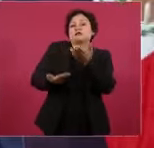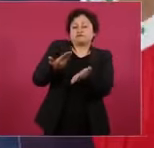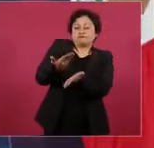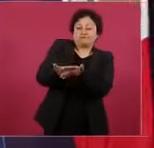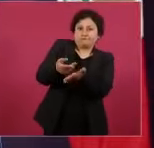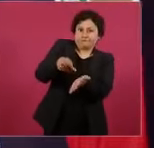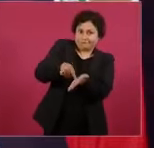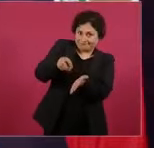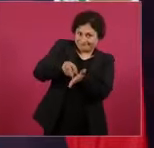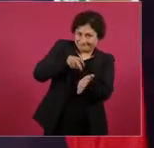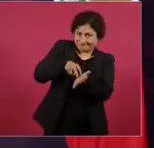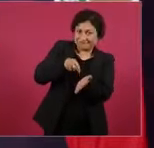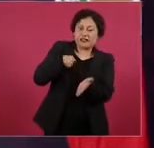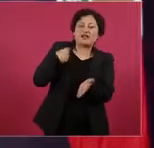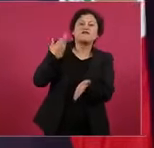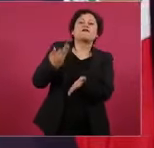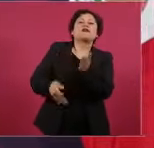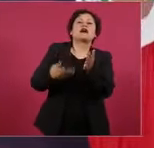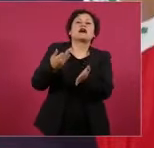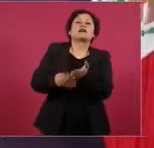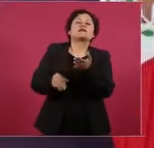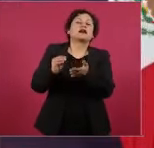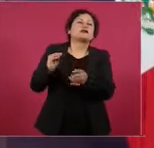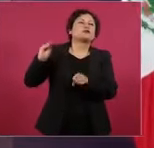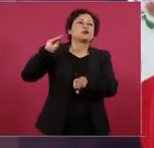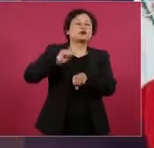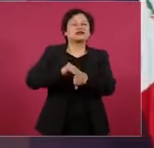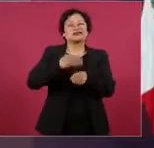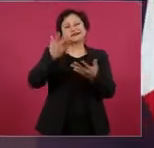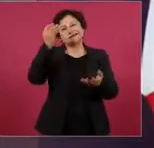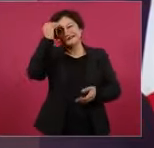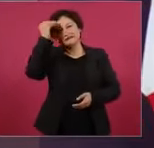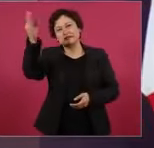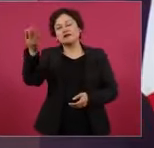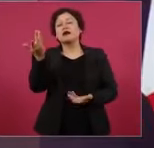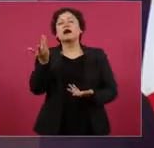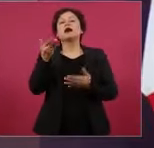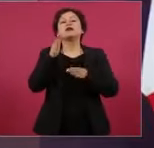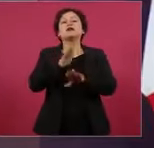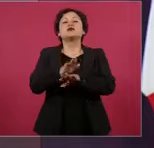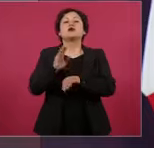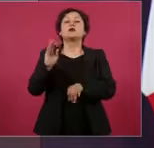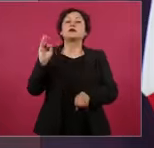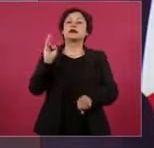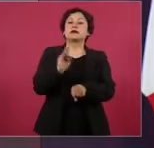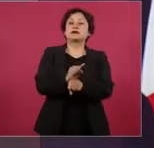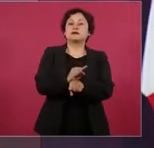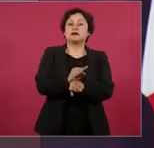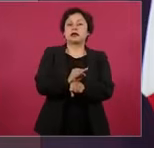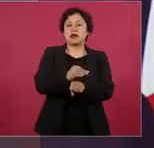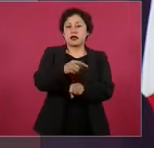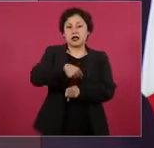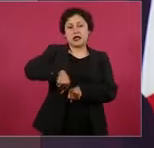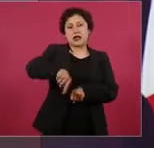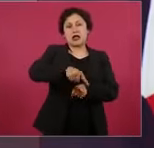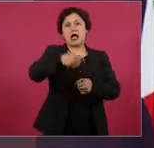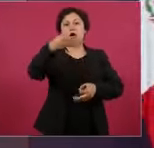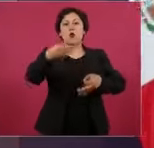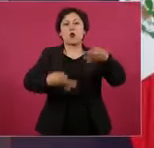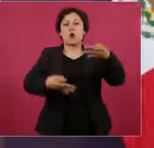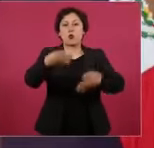una especie de protección para jueces que tienen que resolver